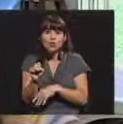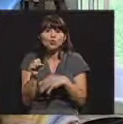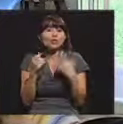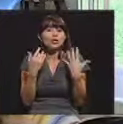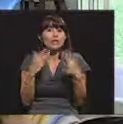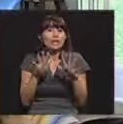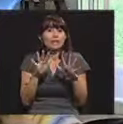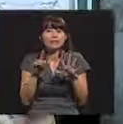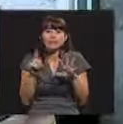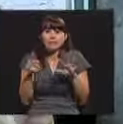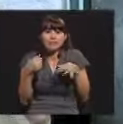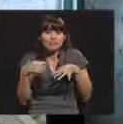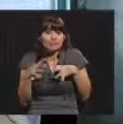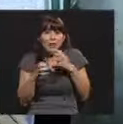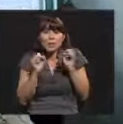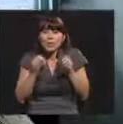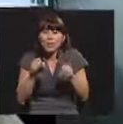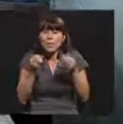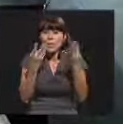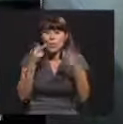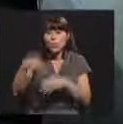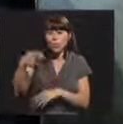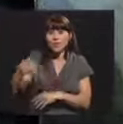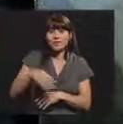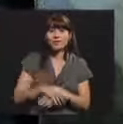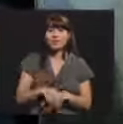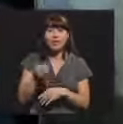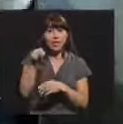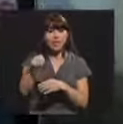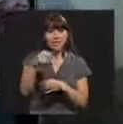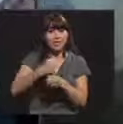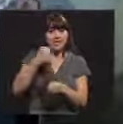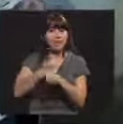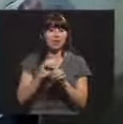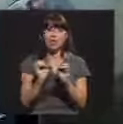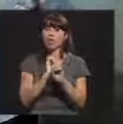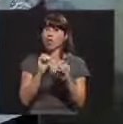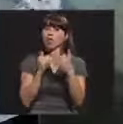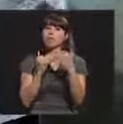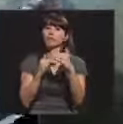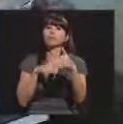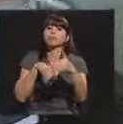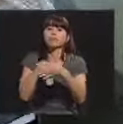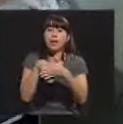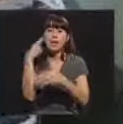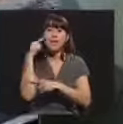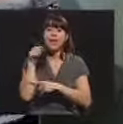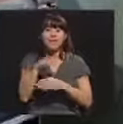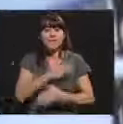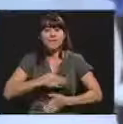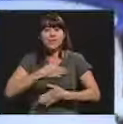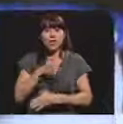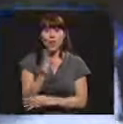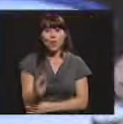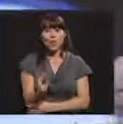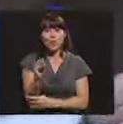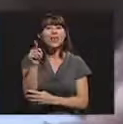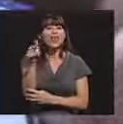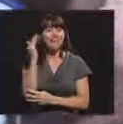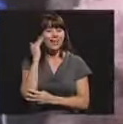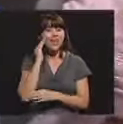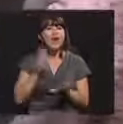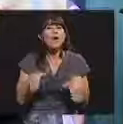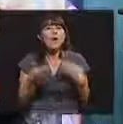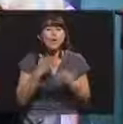plástico es que le mataba a la ponzoña. Estas labores no fueron impedimento para que Don Miguel disfrutara su juventud. Él sabía cómo